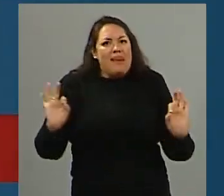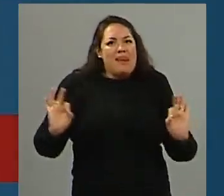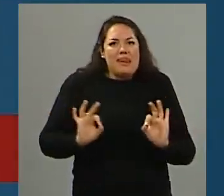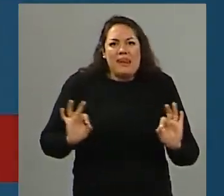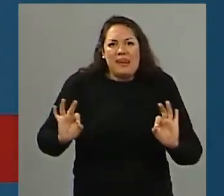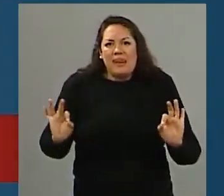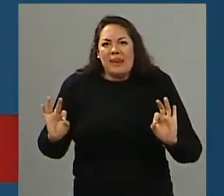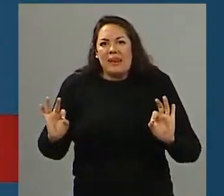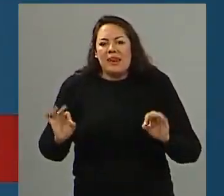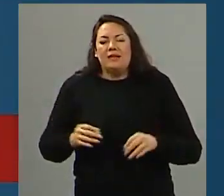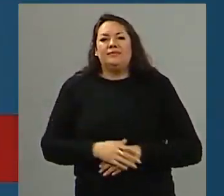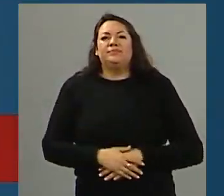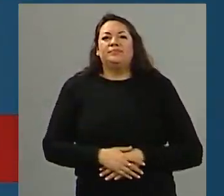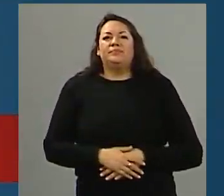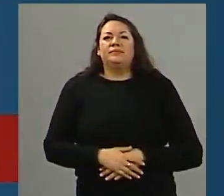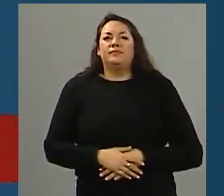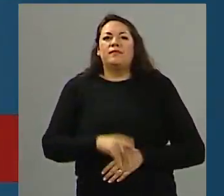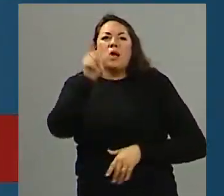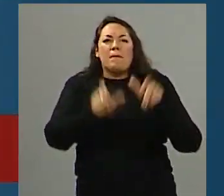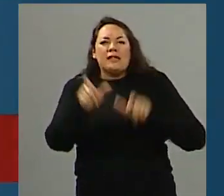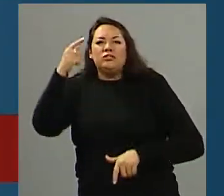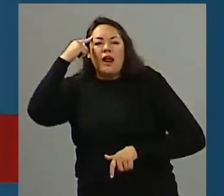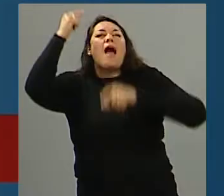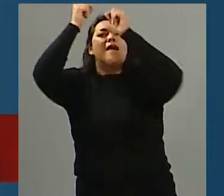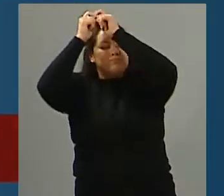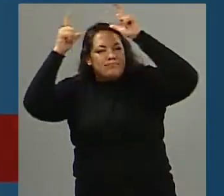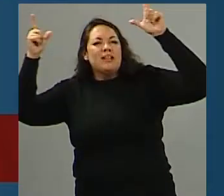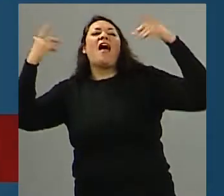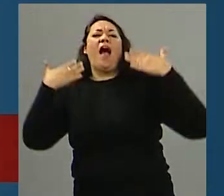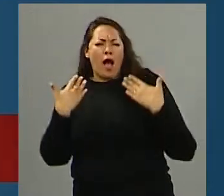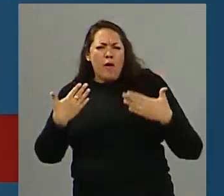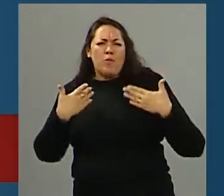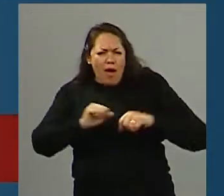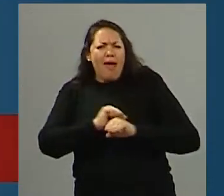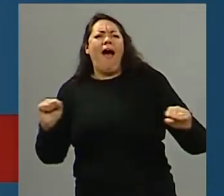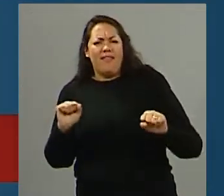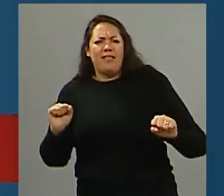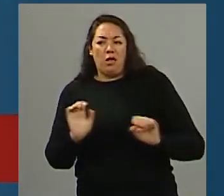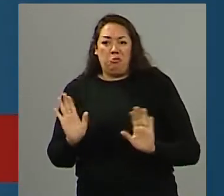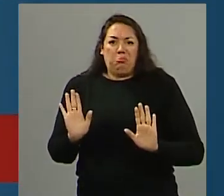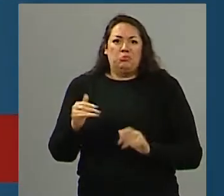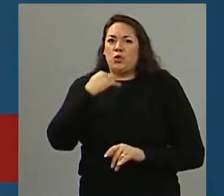sí, se podría decir. Por ahí nadie imaginó que podía pasar esto, ¿no?